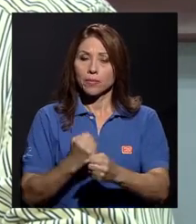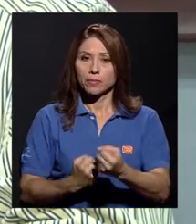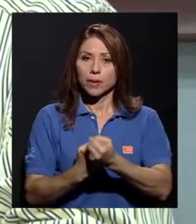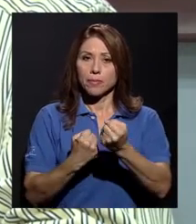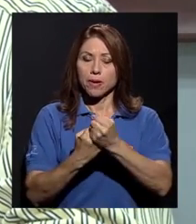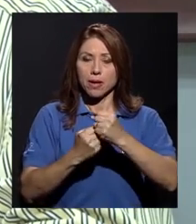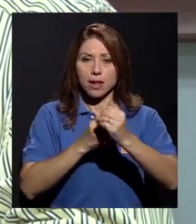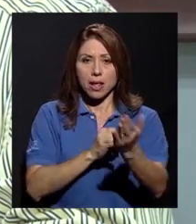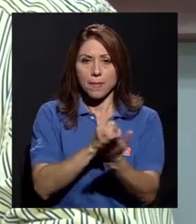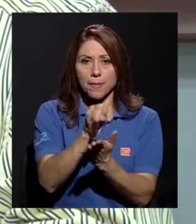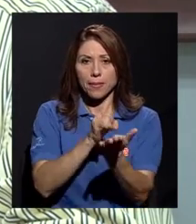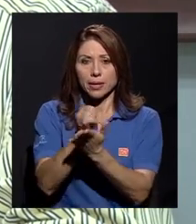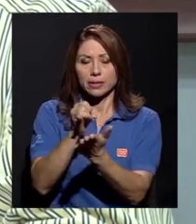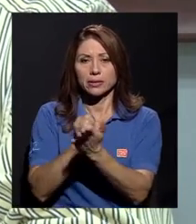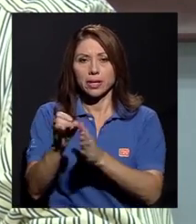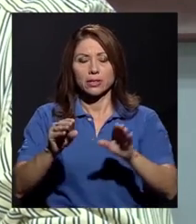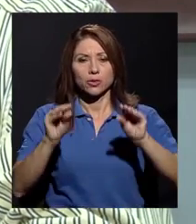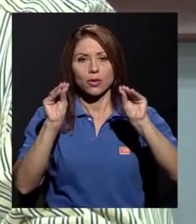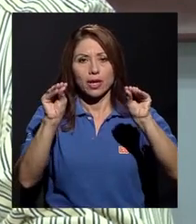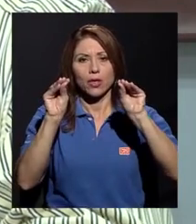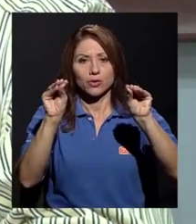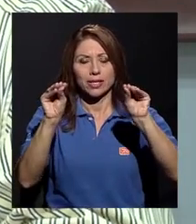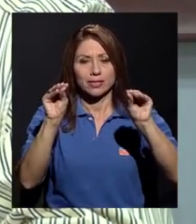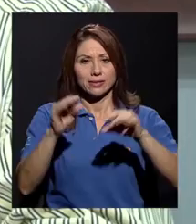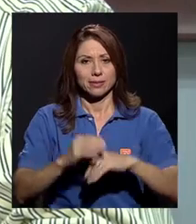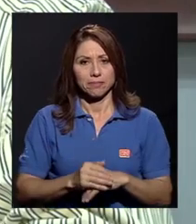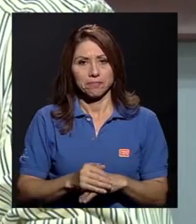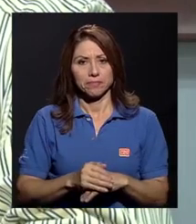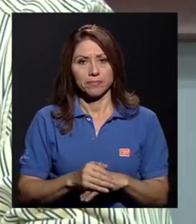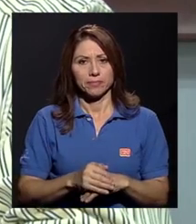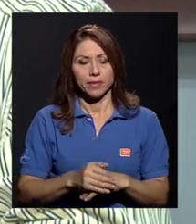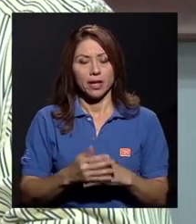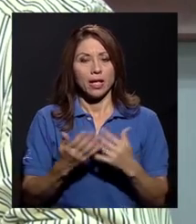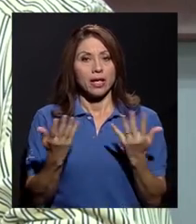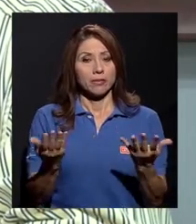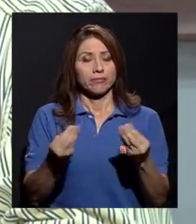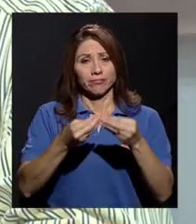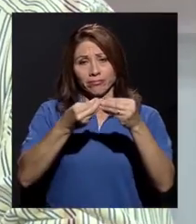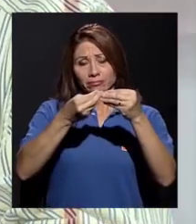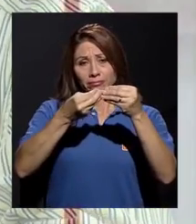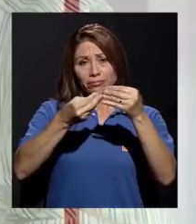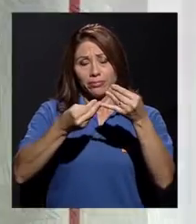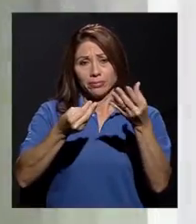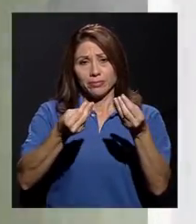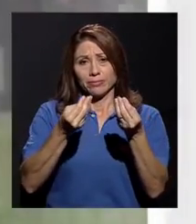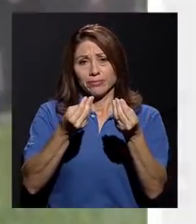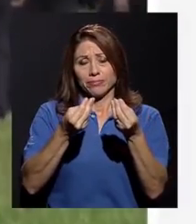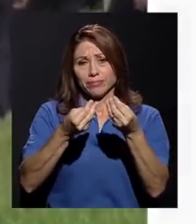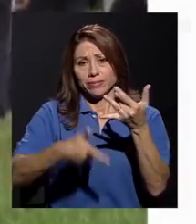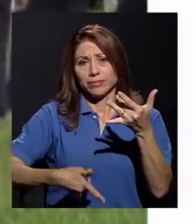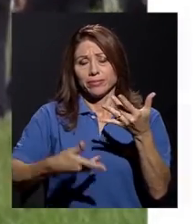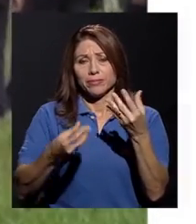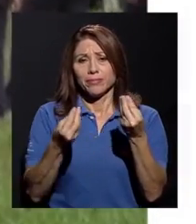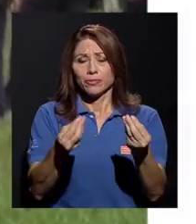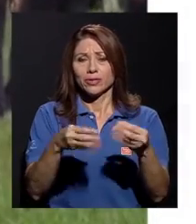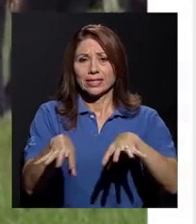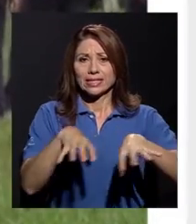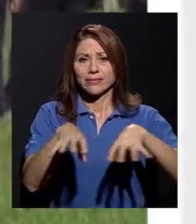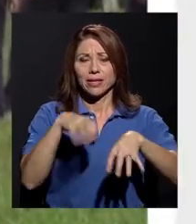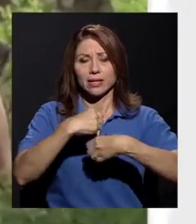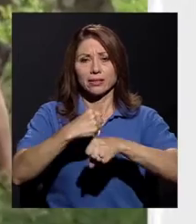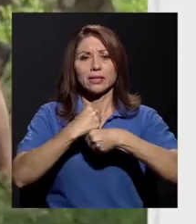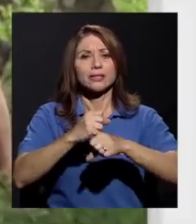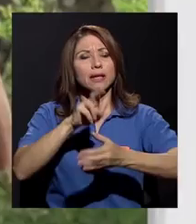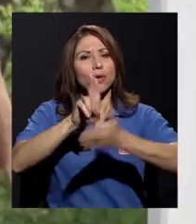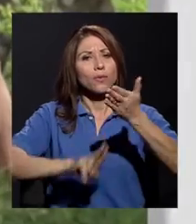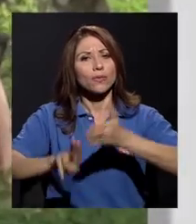y la docencia. El despliegue de actividad que realiza la universidad